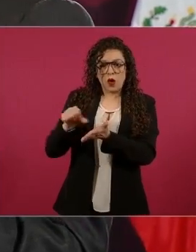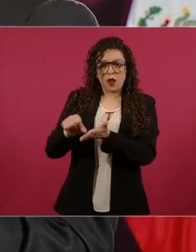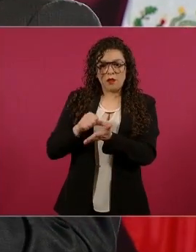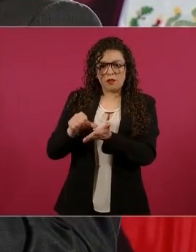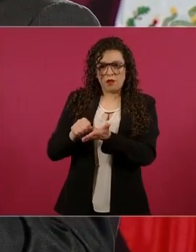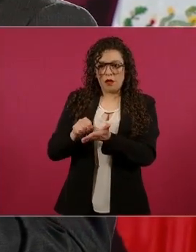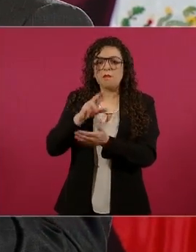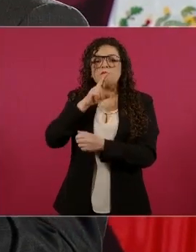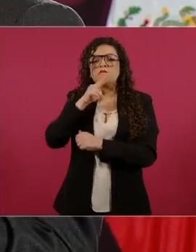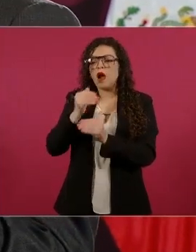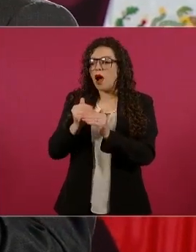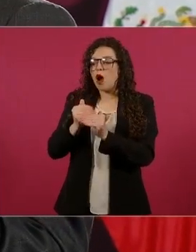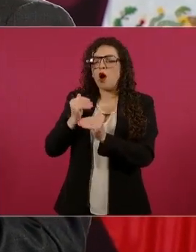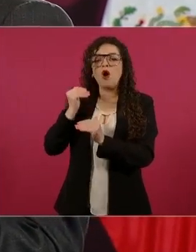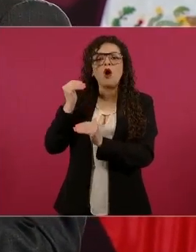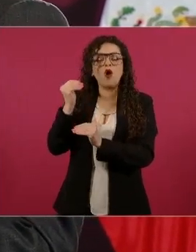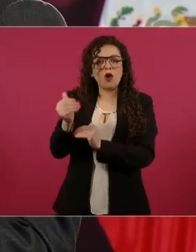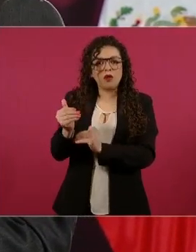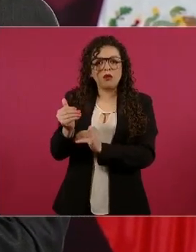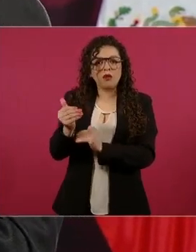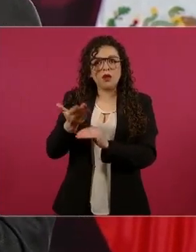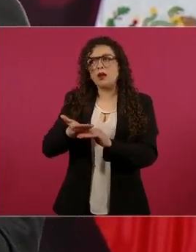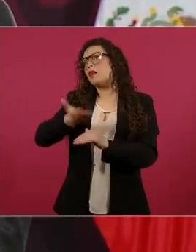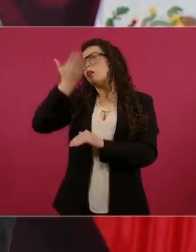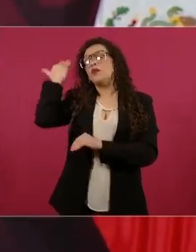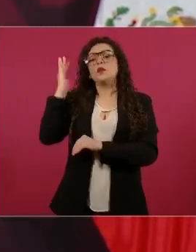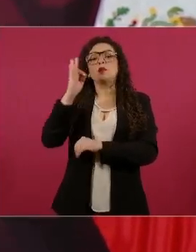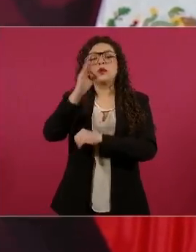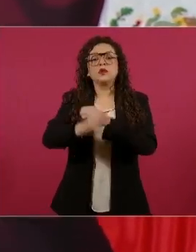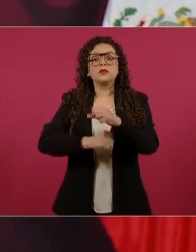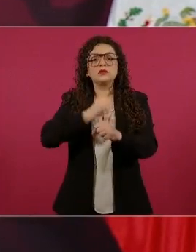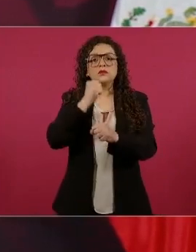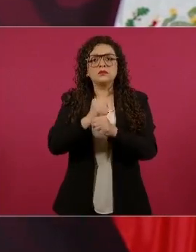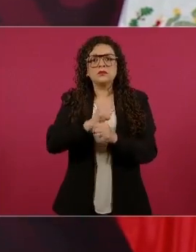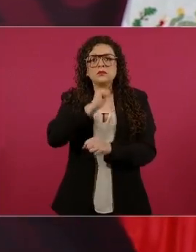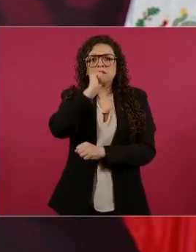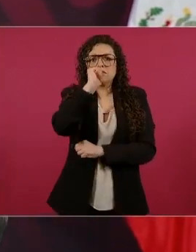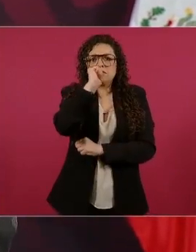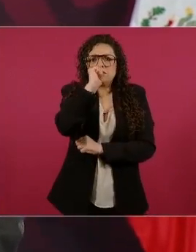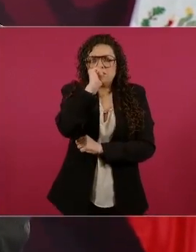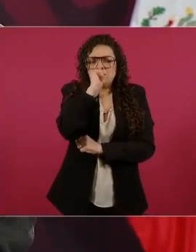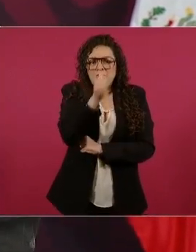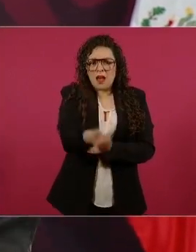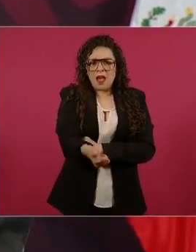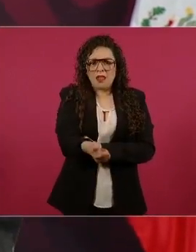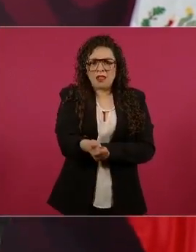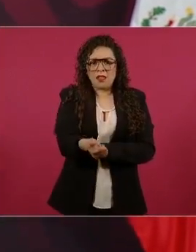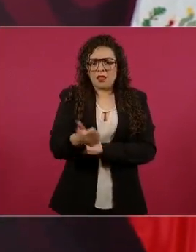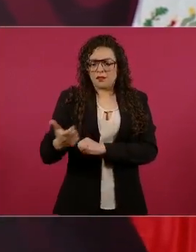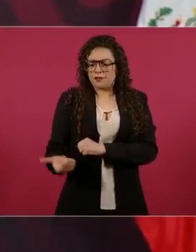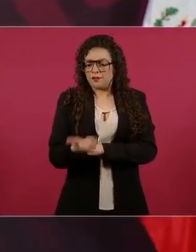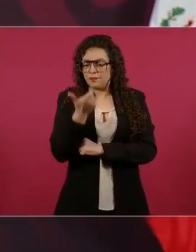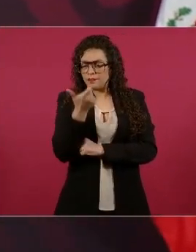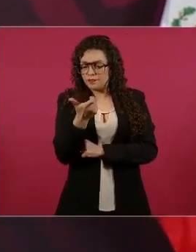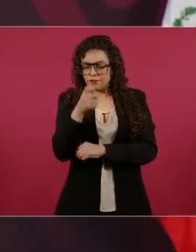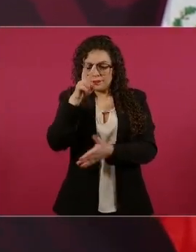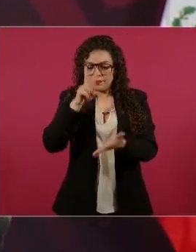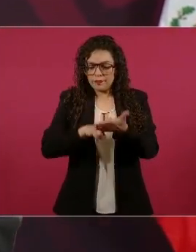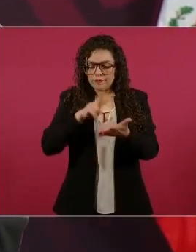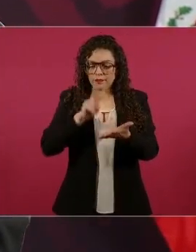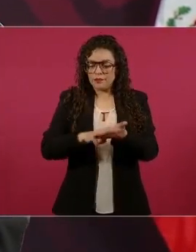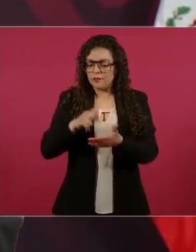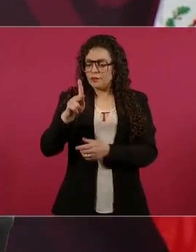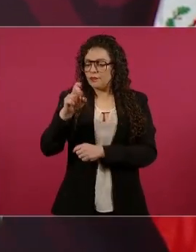se fortaleció el peso como no sucedía